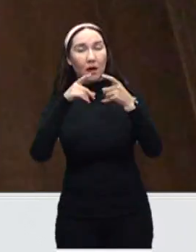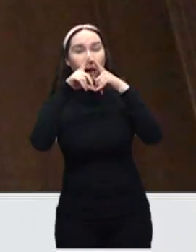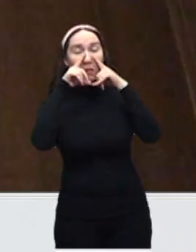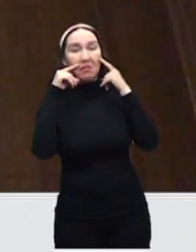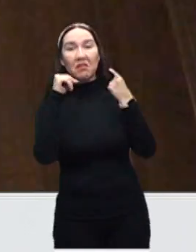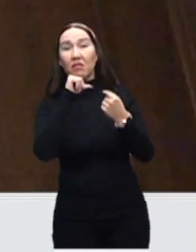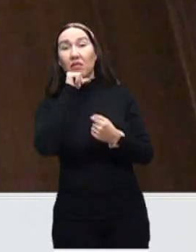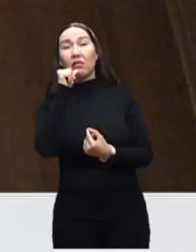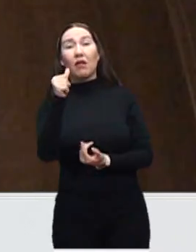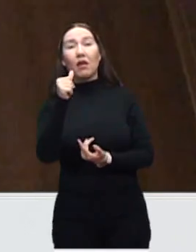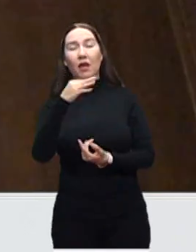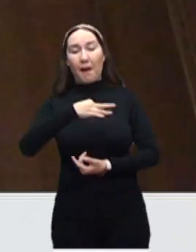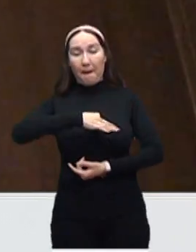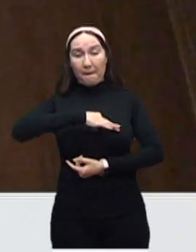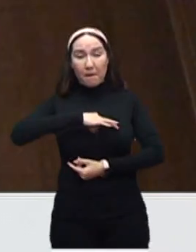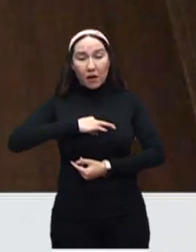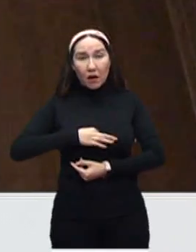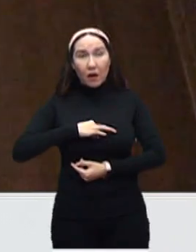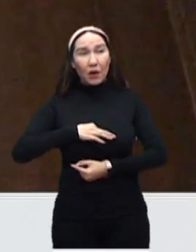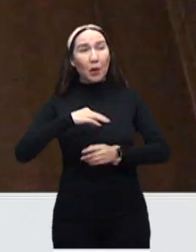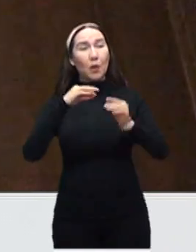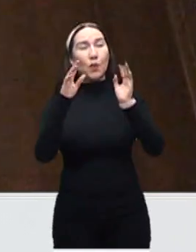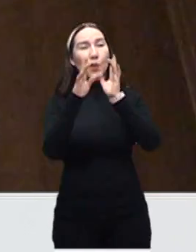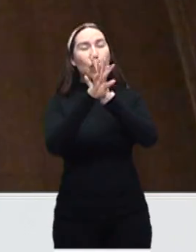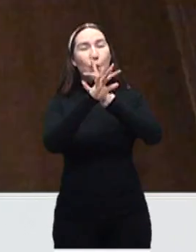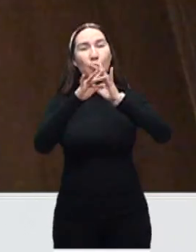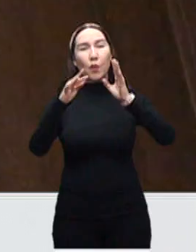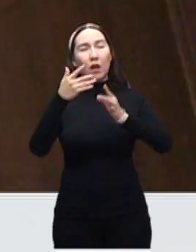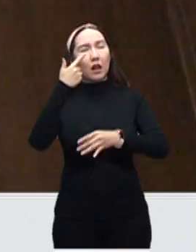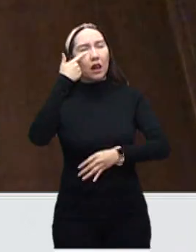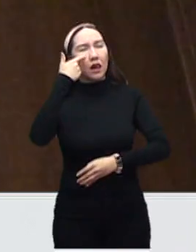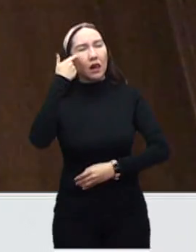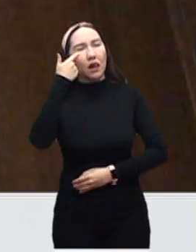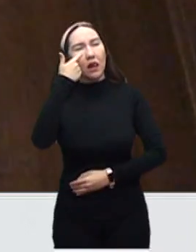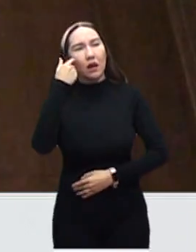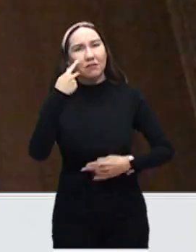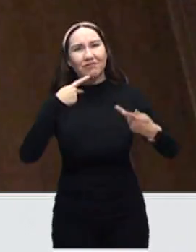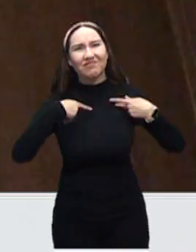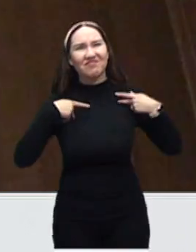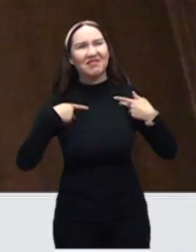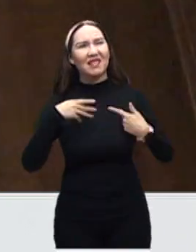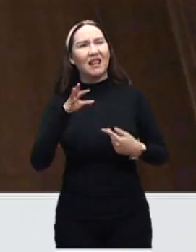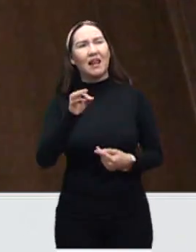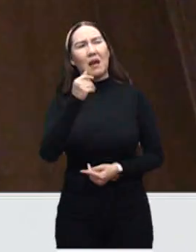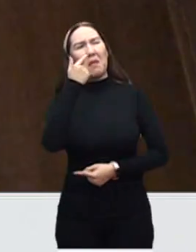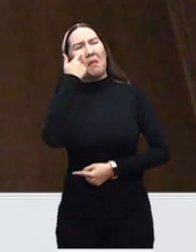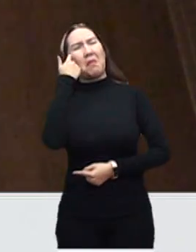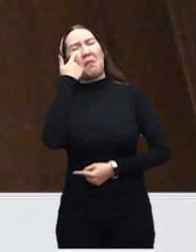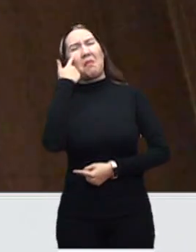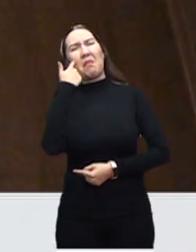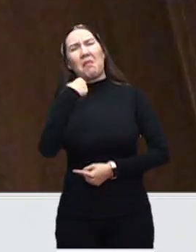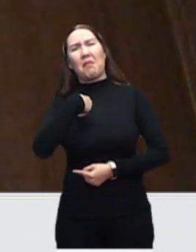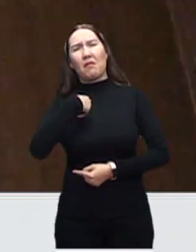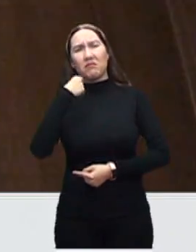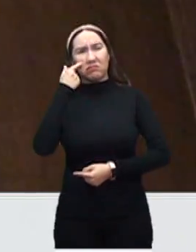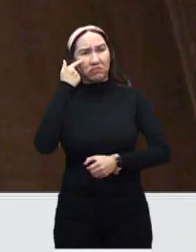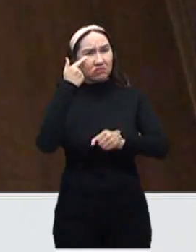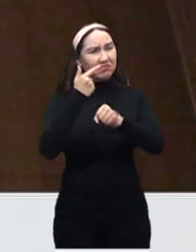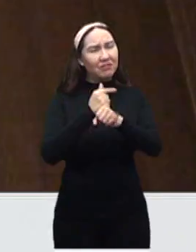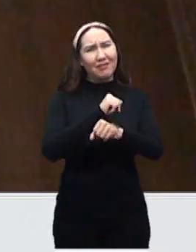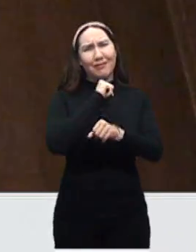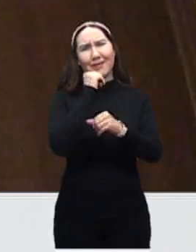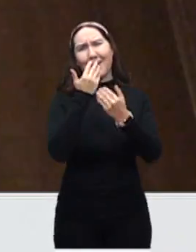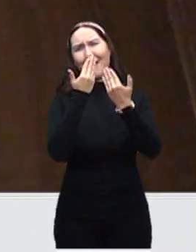virus. Y como la gente no ve el virus, hay muchas personas que al no ver el virus, al no constatar y no ver enfermos a su alrededor,